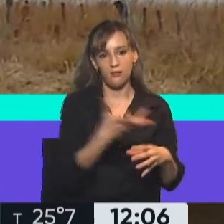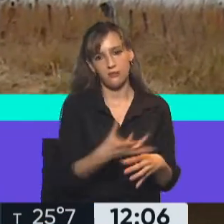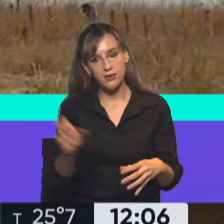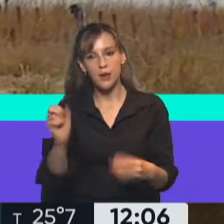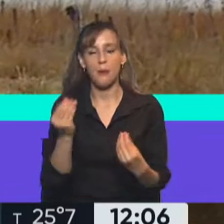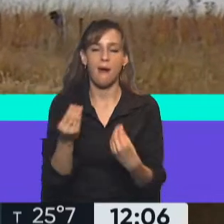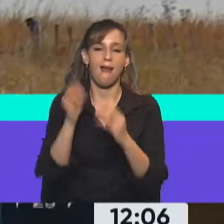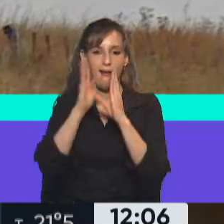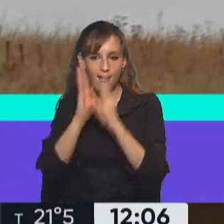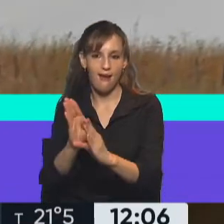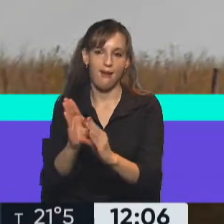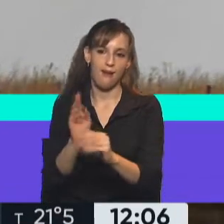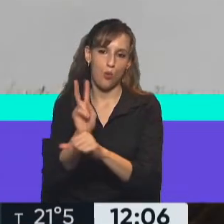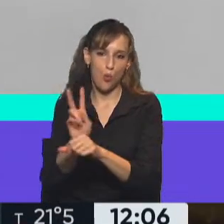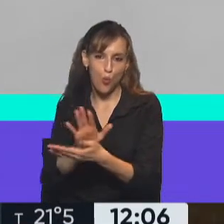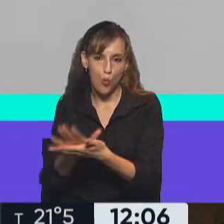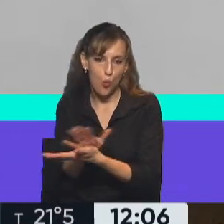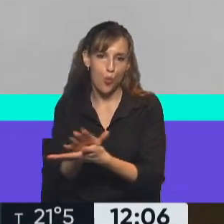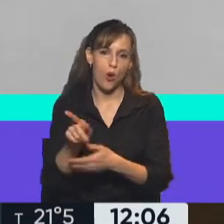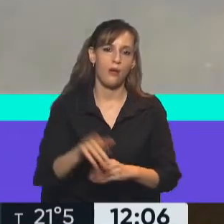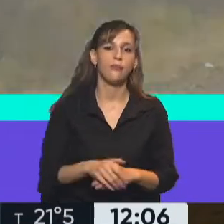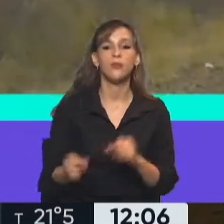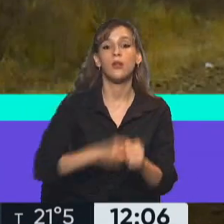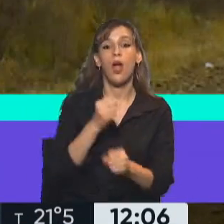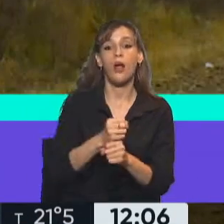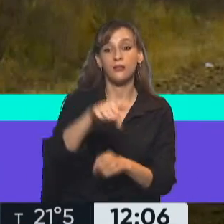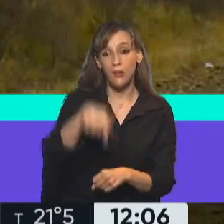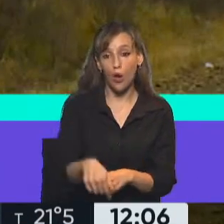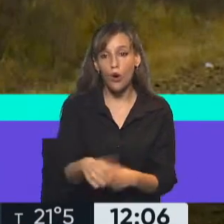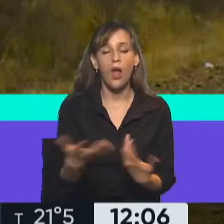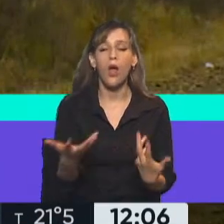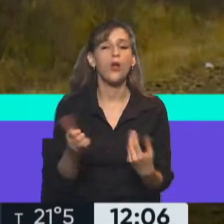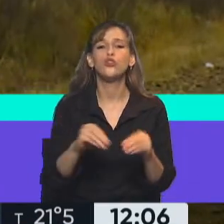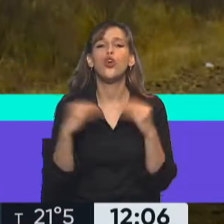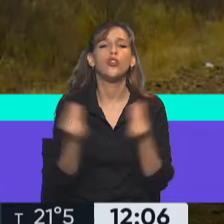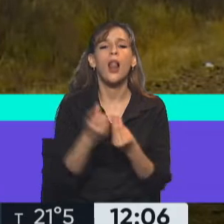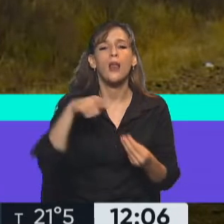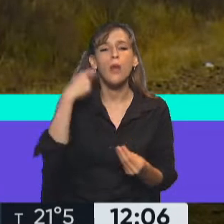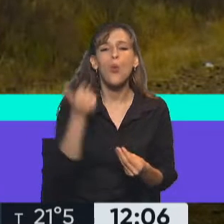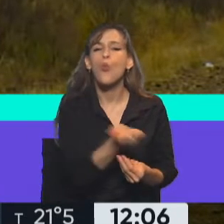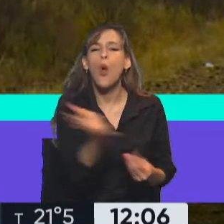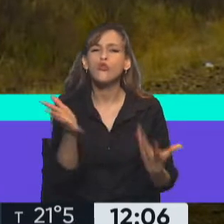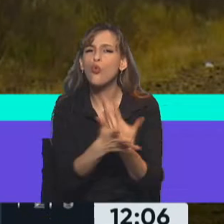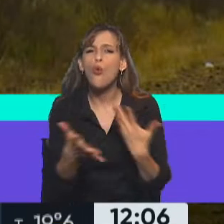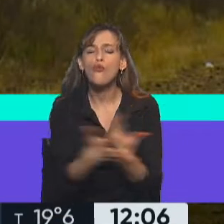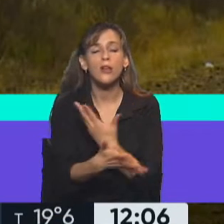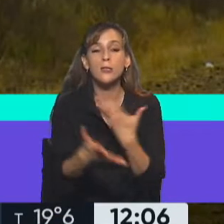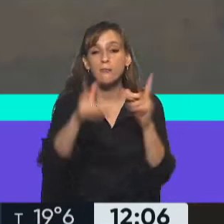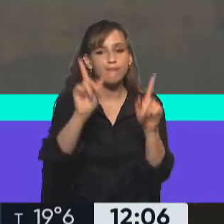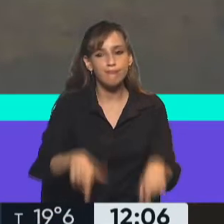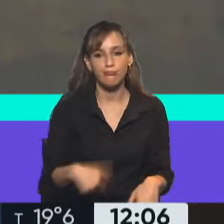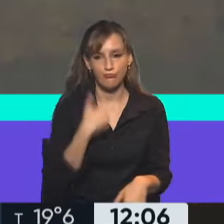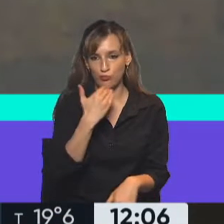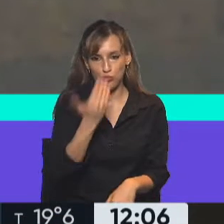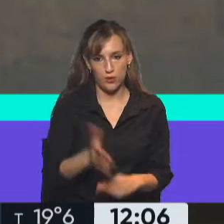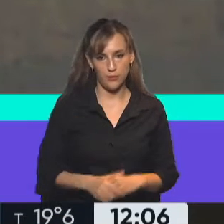necesarias. Hasta el momento, es difícil saber el número de animales que han sido víctimas del fuego, lastimados y desplazados de su hábitat